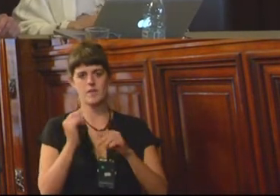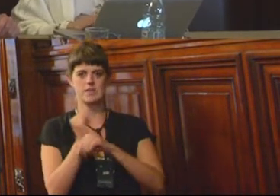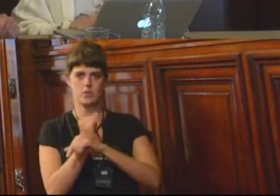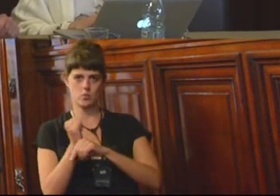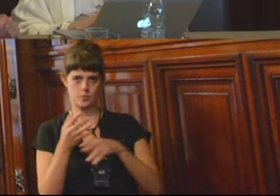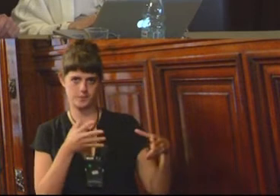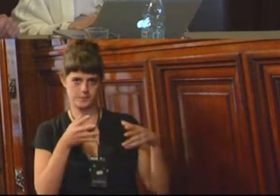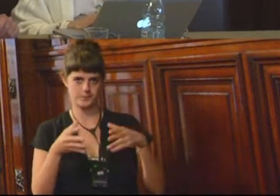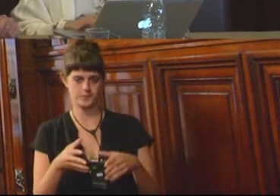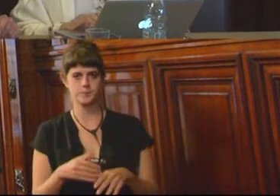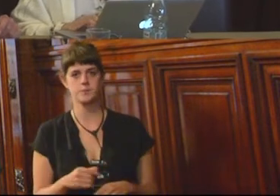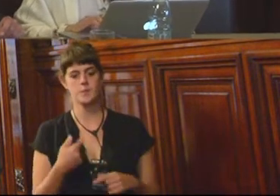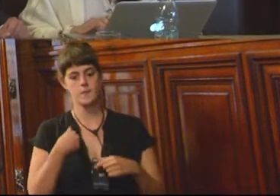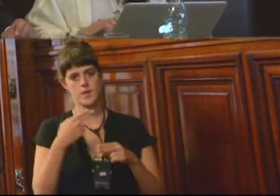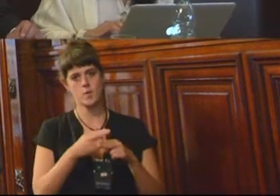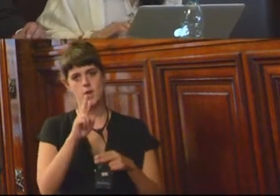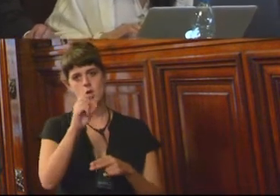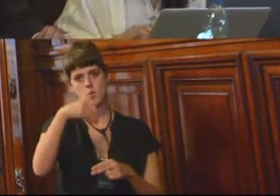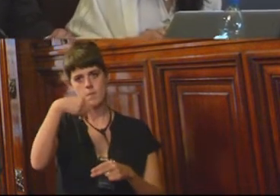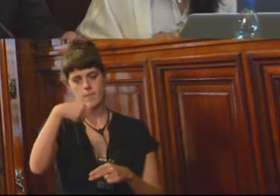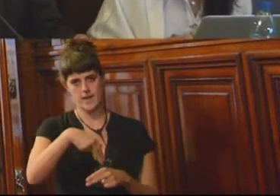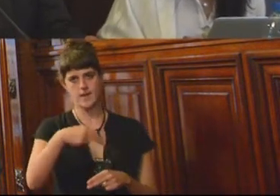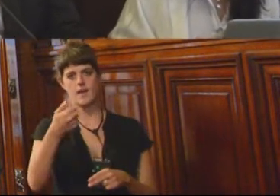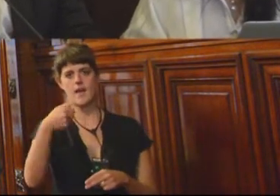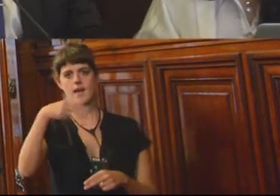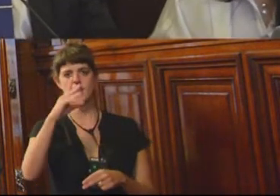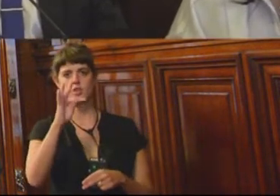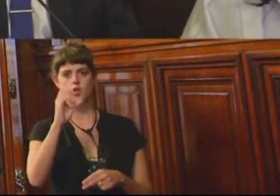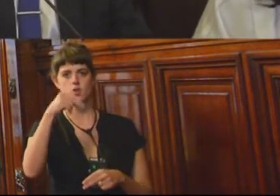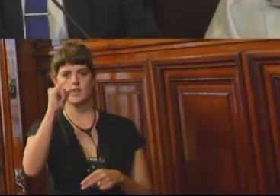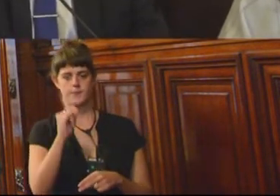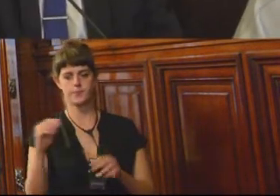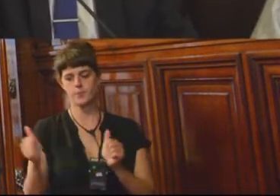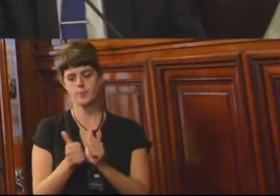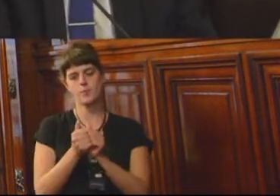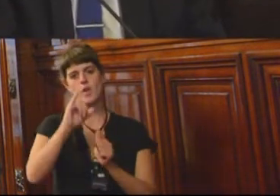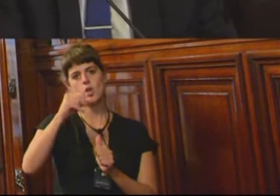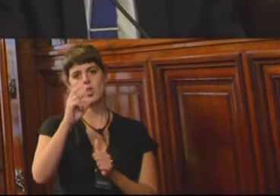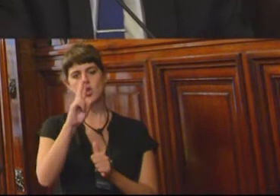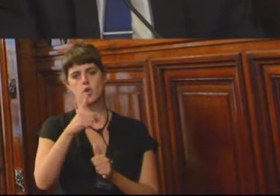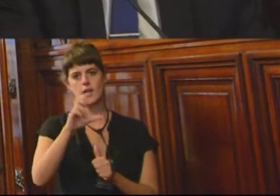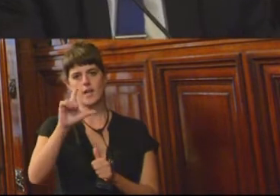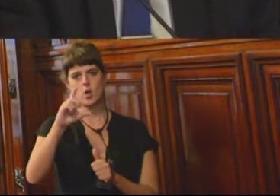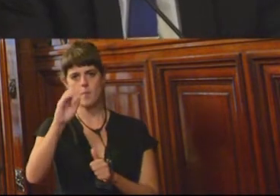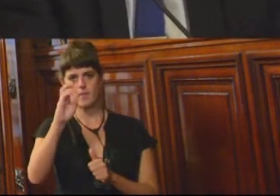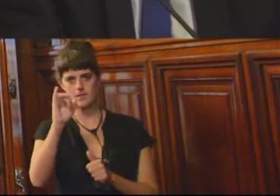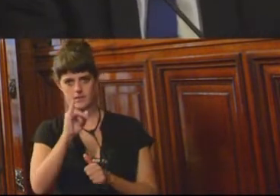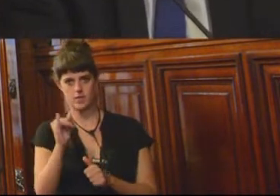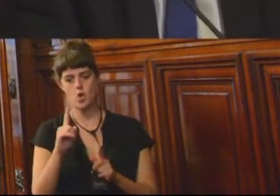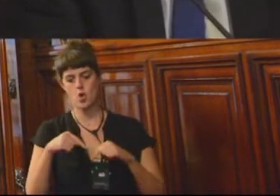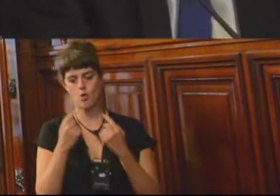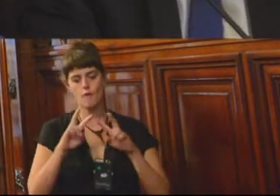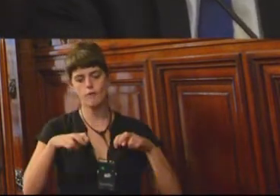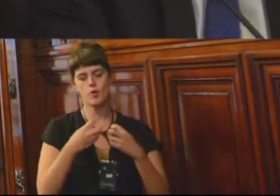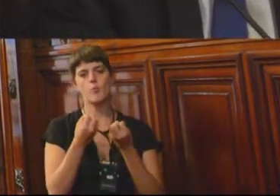Me voy a presentar, mi nombre es Román de Antoni, me acompaña Jorge López, ambos del Foro para la Justicia Democrática de Argentina. A mi derecha